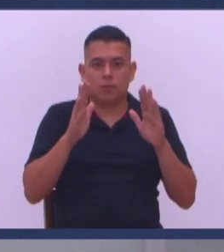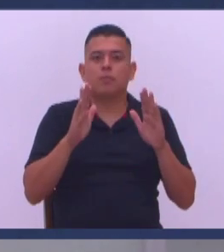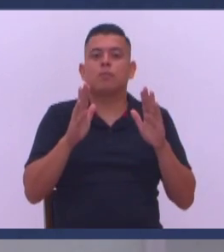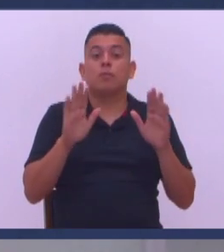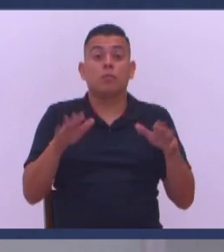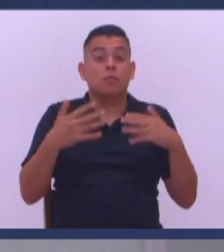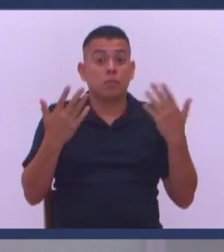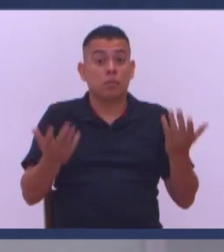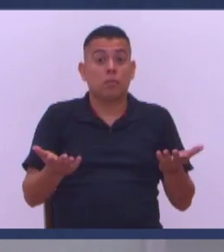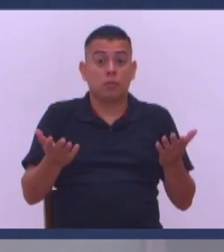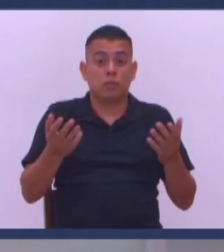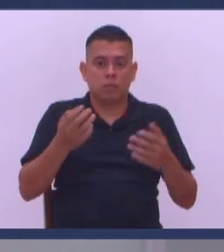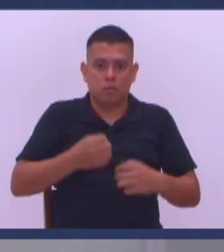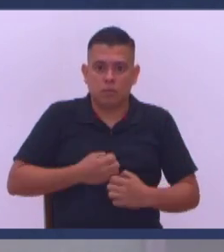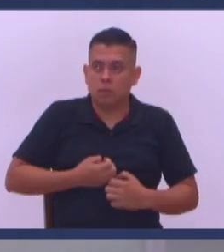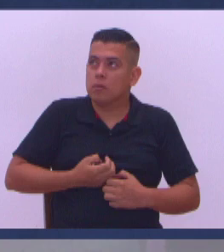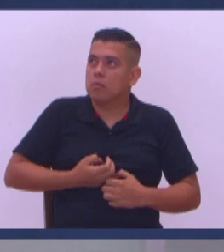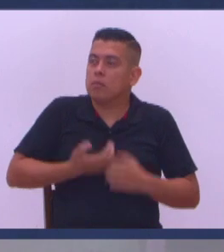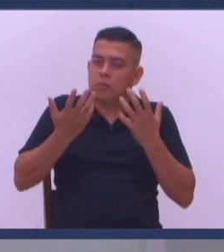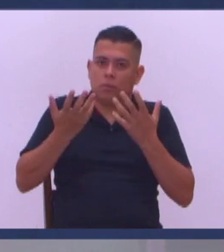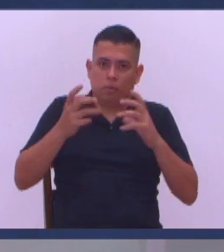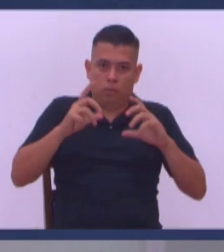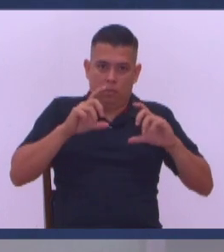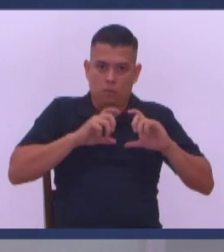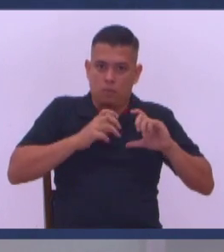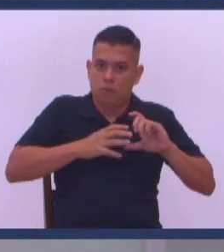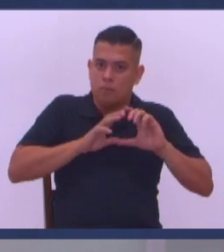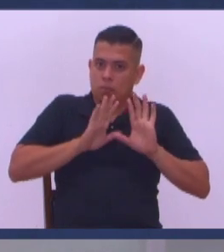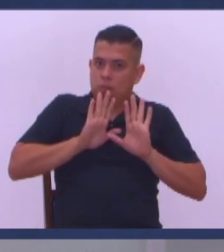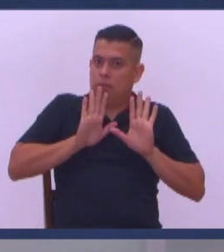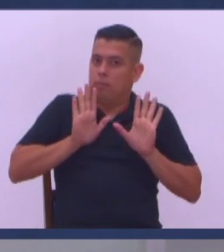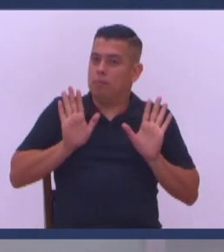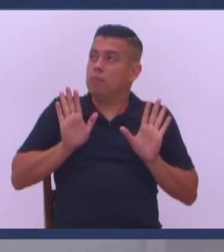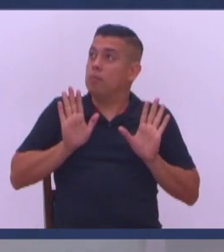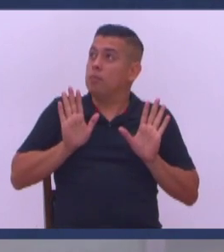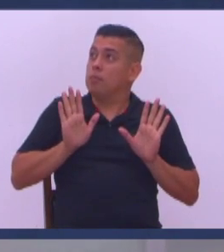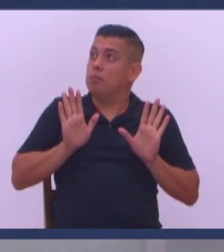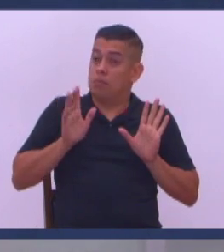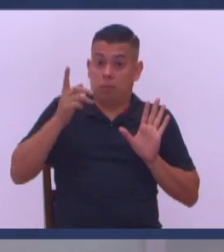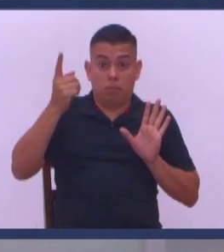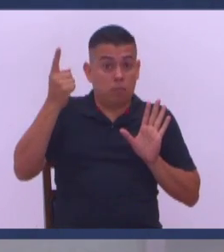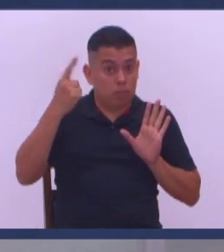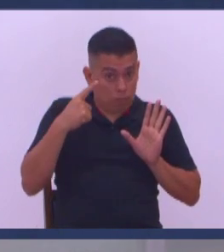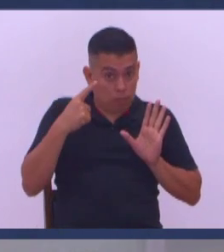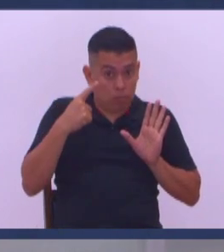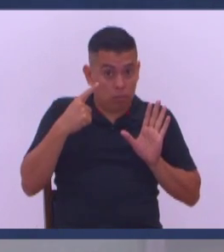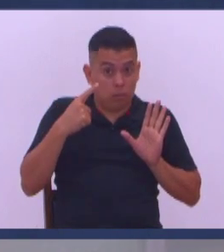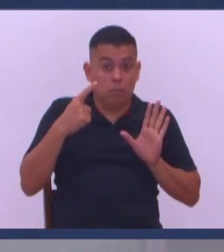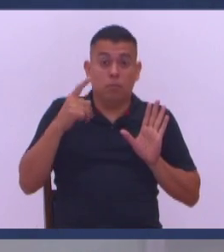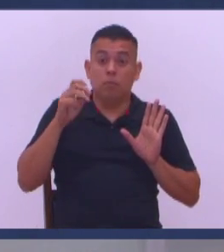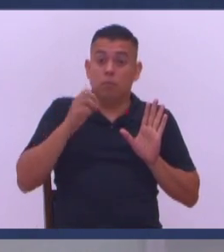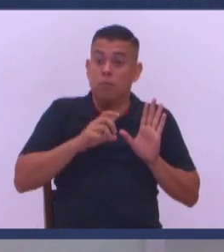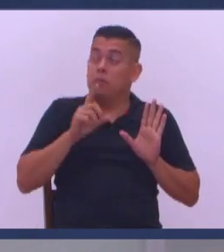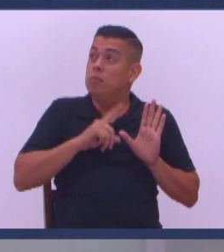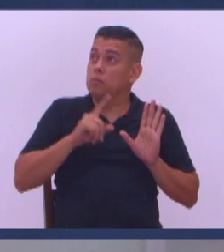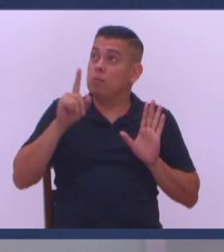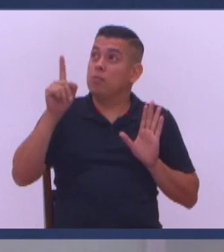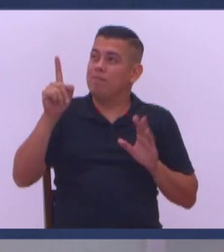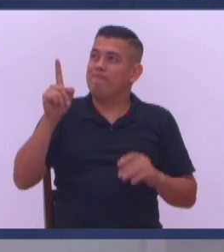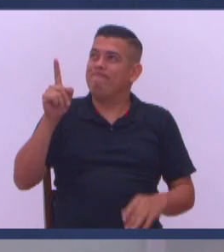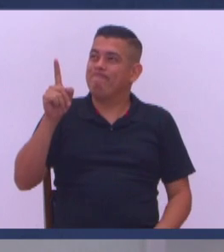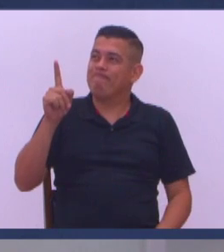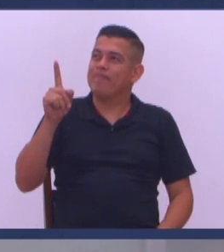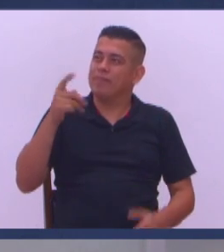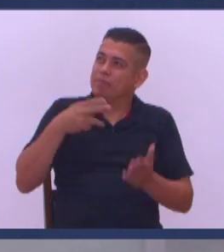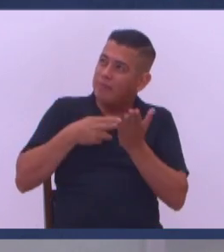Se trata de venir Ante Dios Con un corazón Dispuesto Con un corazón Obediente Con un corazón Que dice Wow Señor Fíjate